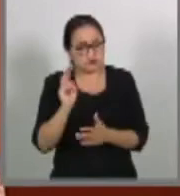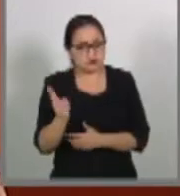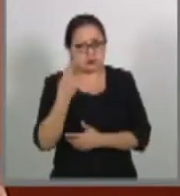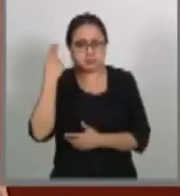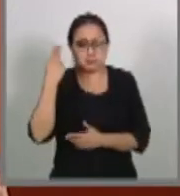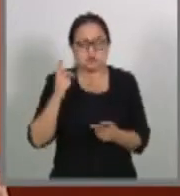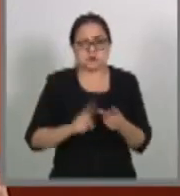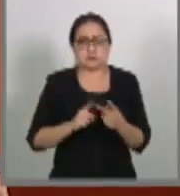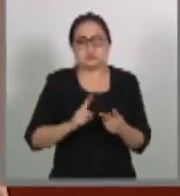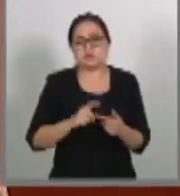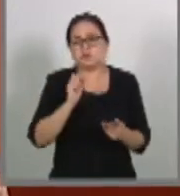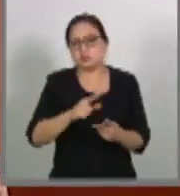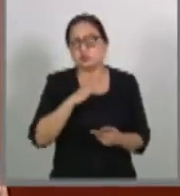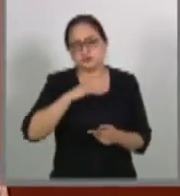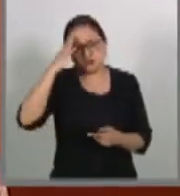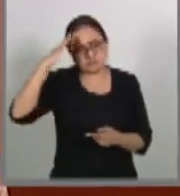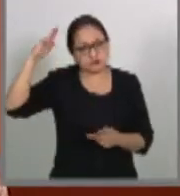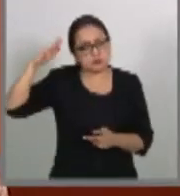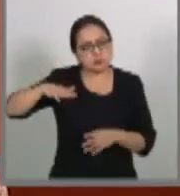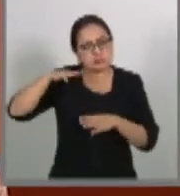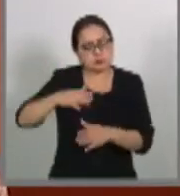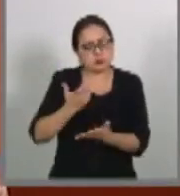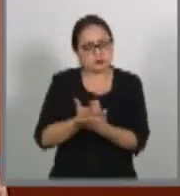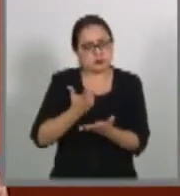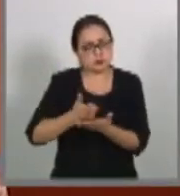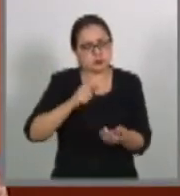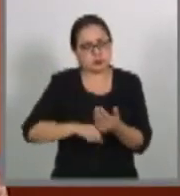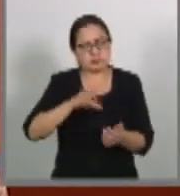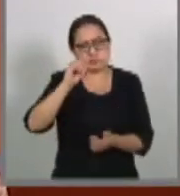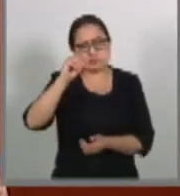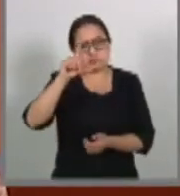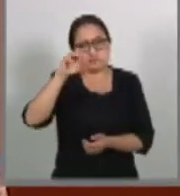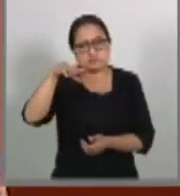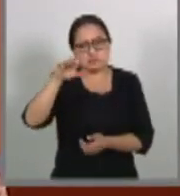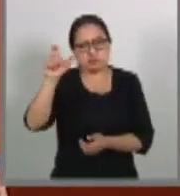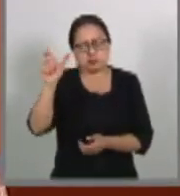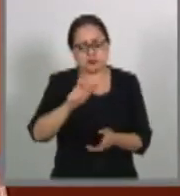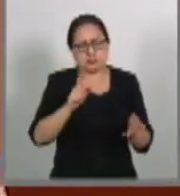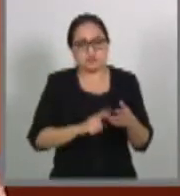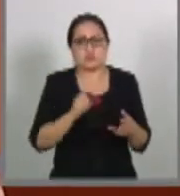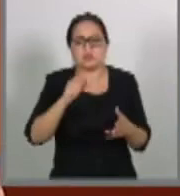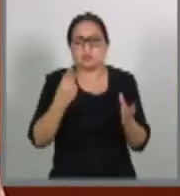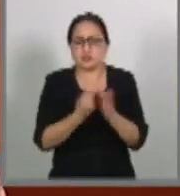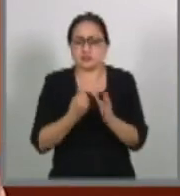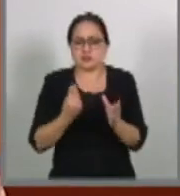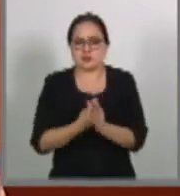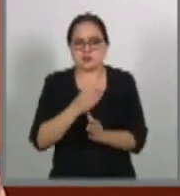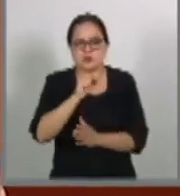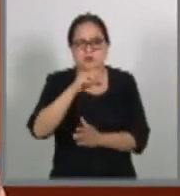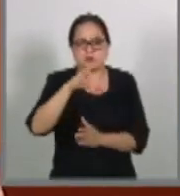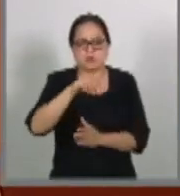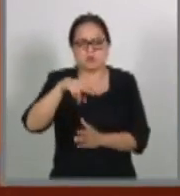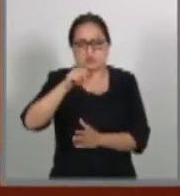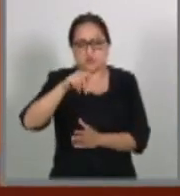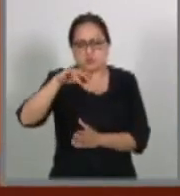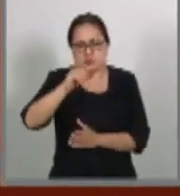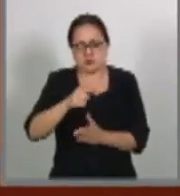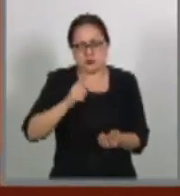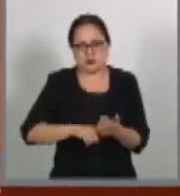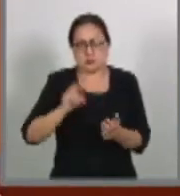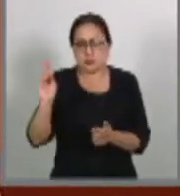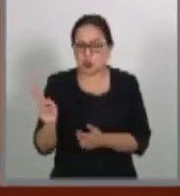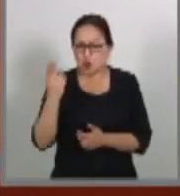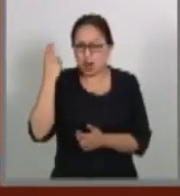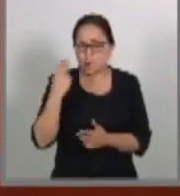Autónoma de México, tiene maestría en Economía por el Colegio de México AC y cuenta con diplomado en Econometría de la Universidad Nacional Autónoma de